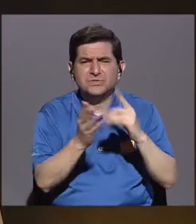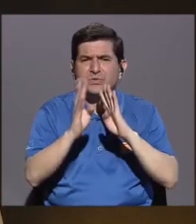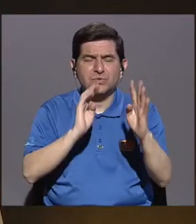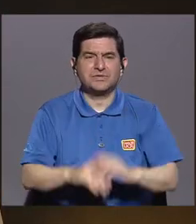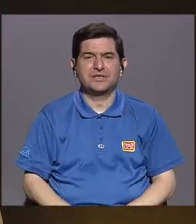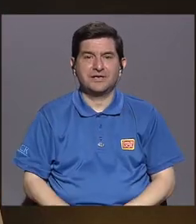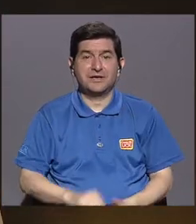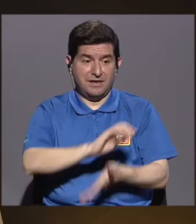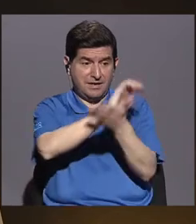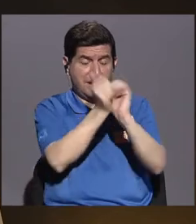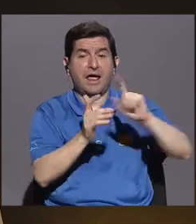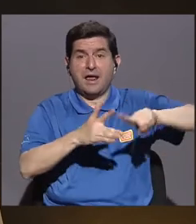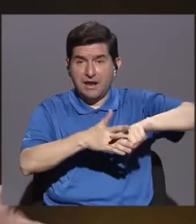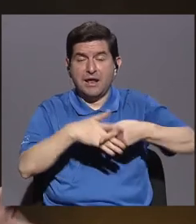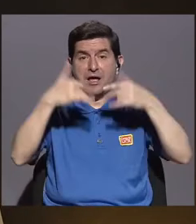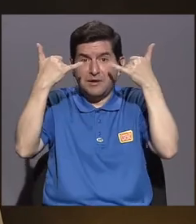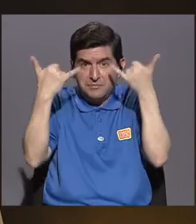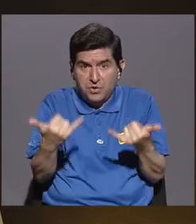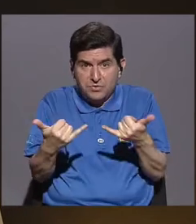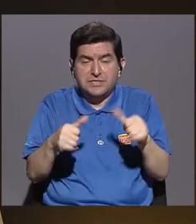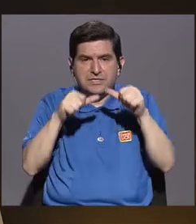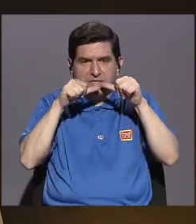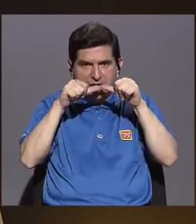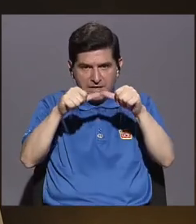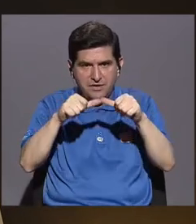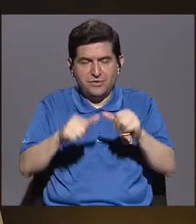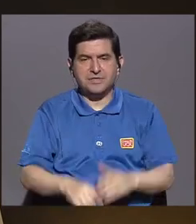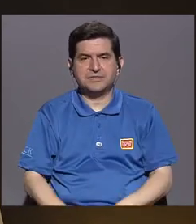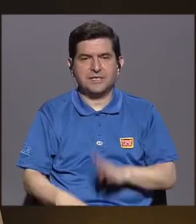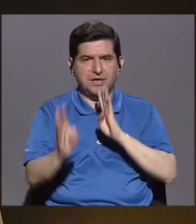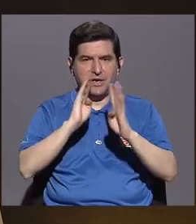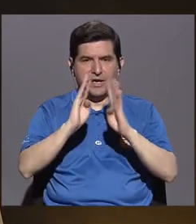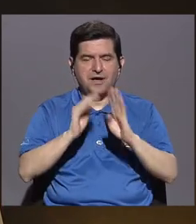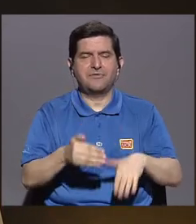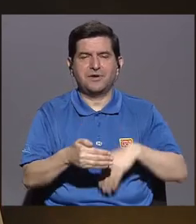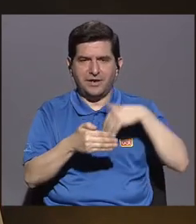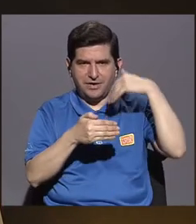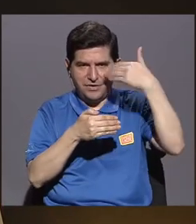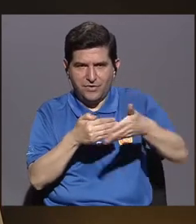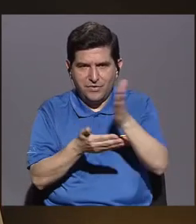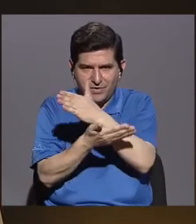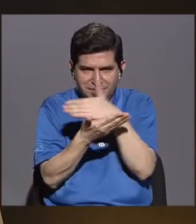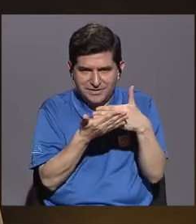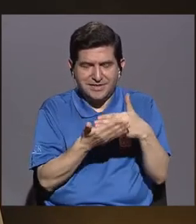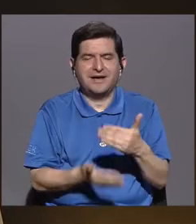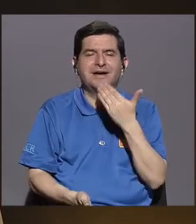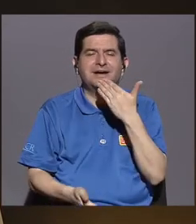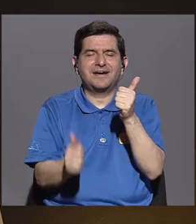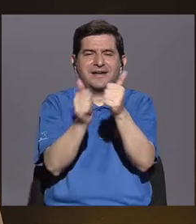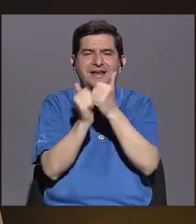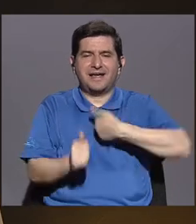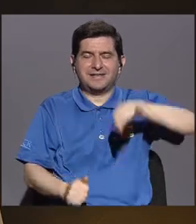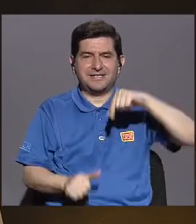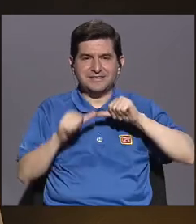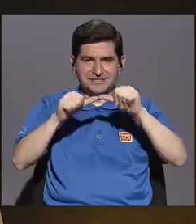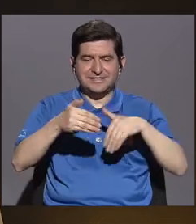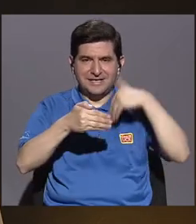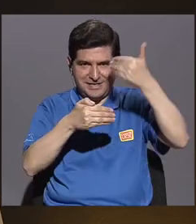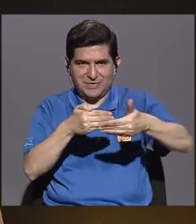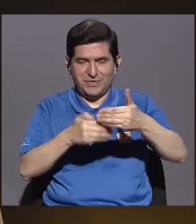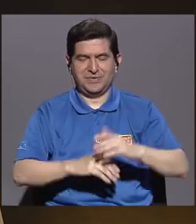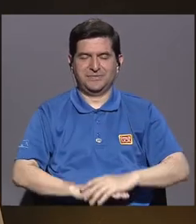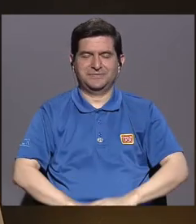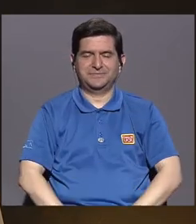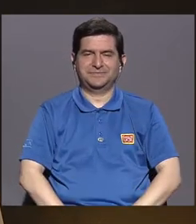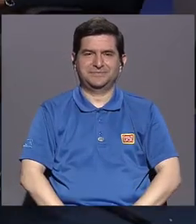ya el cambio comenzó sobre lo que sigue en ese cambio, vamos a conversar en el próximo bloque, muchas gracias por acompañarnos, regresamos después